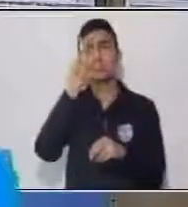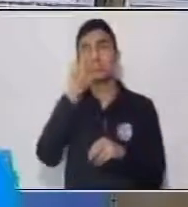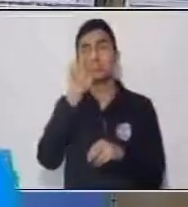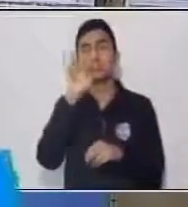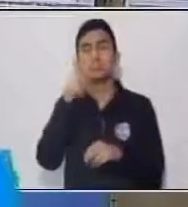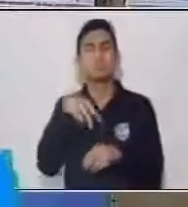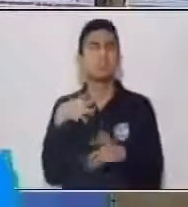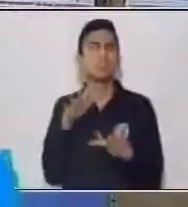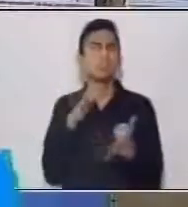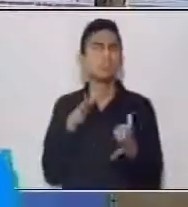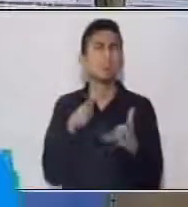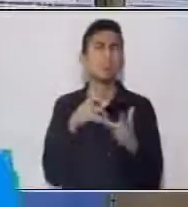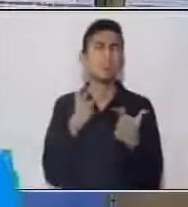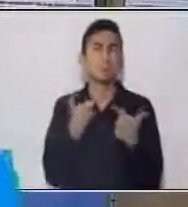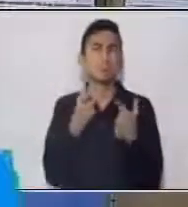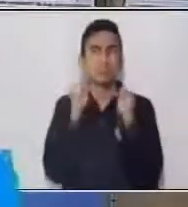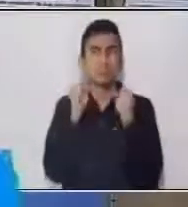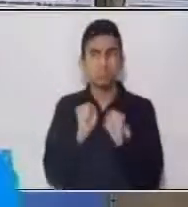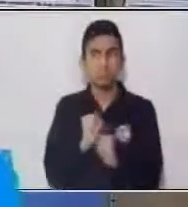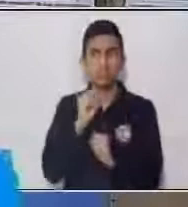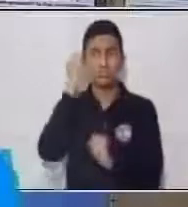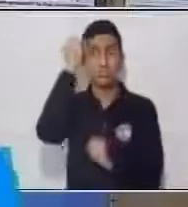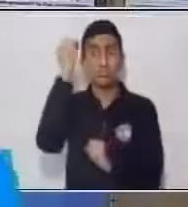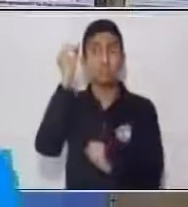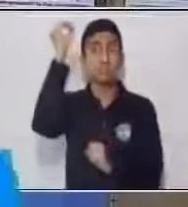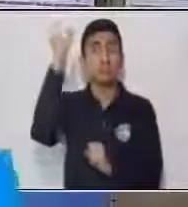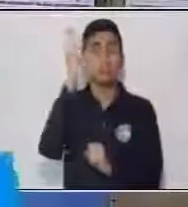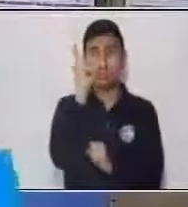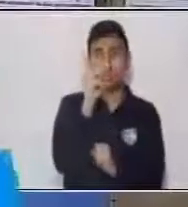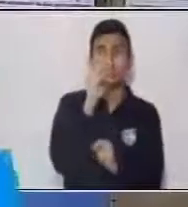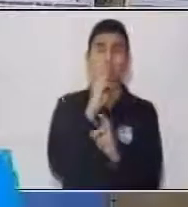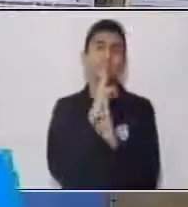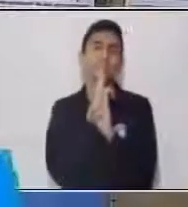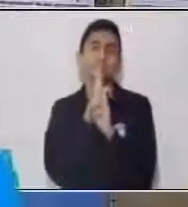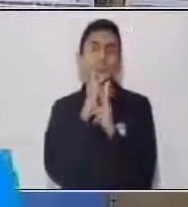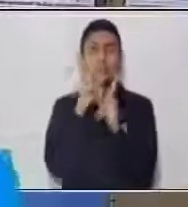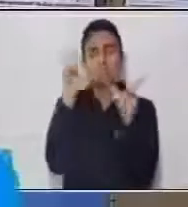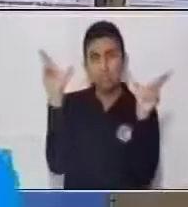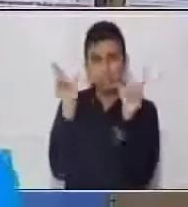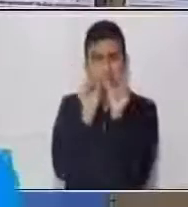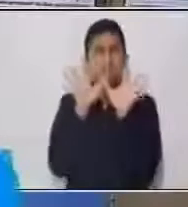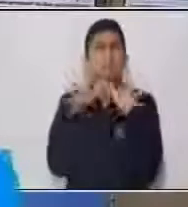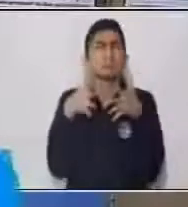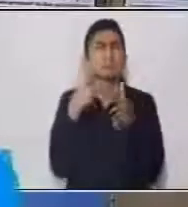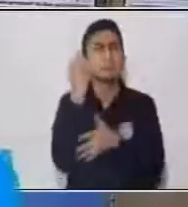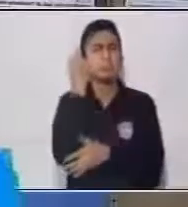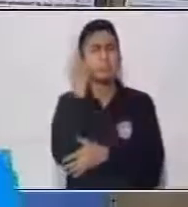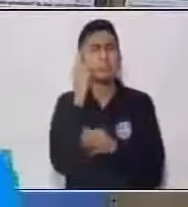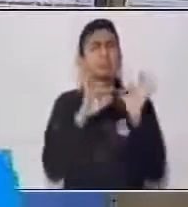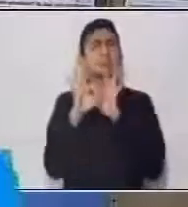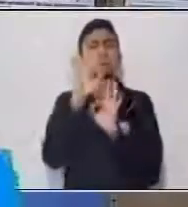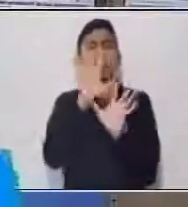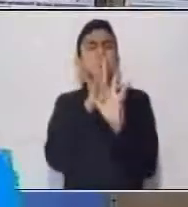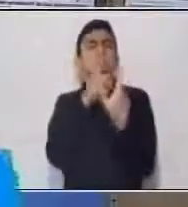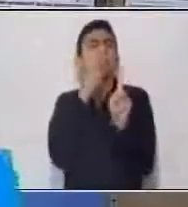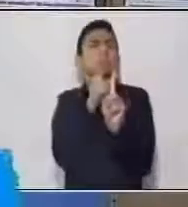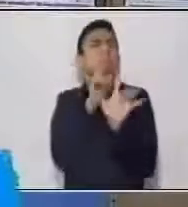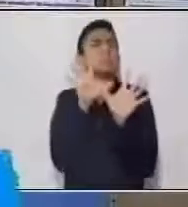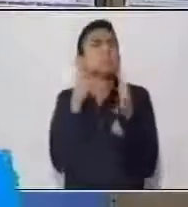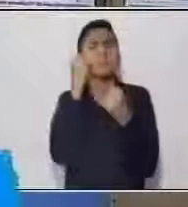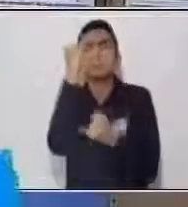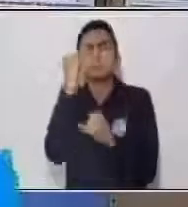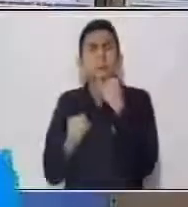resumir, prácticamente de opinar y de resumir qué es lo que tú entendiste o a qué concluiste o de qué